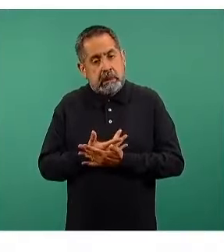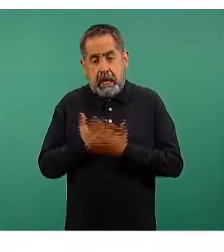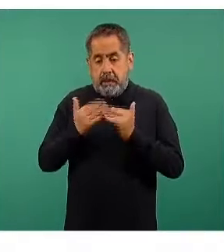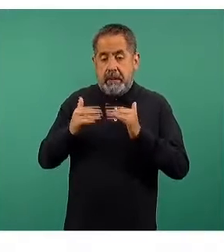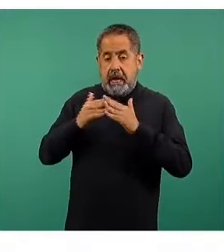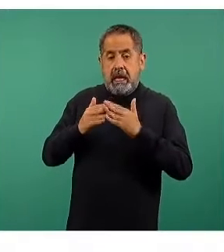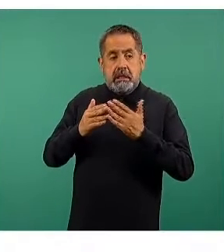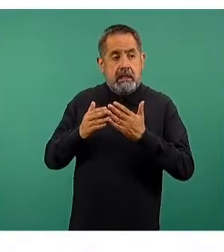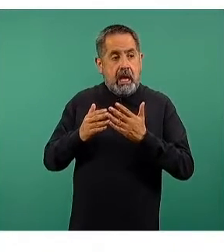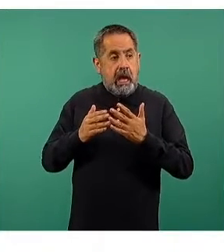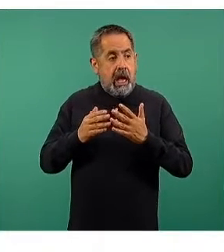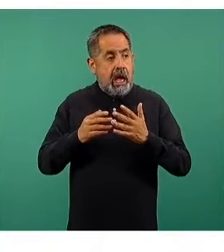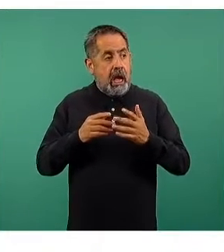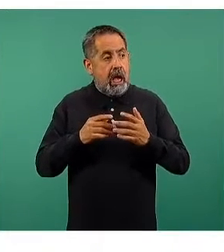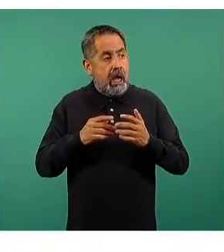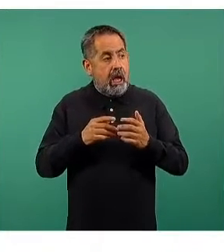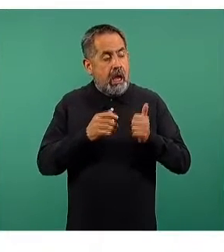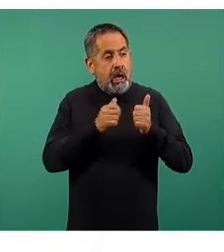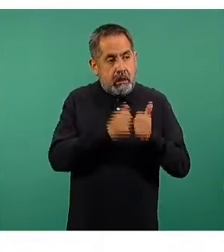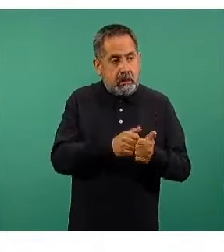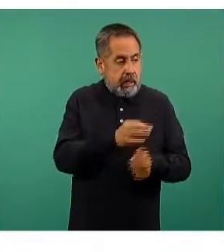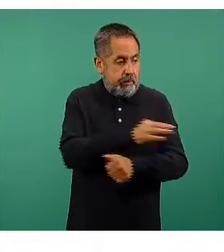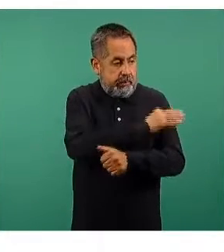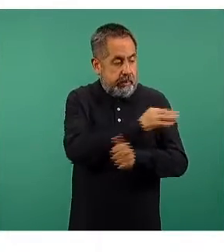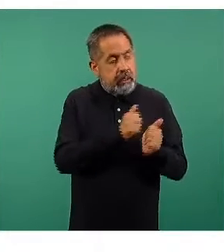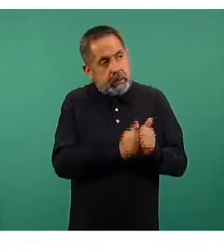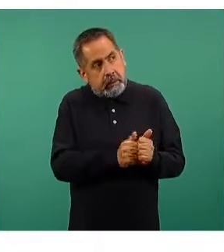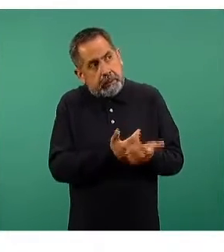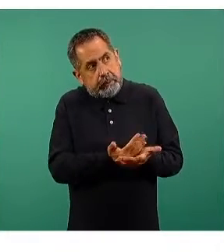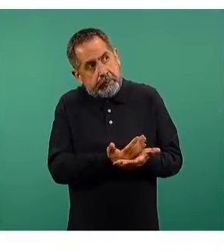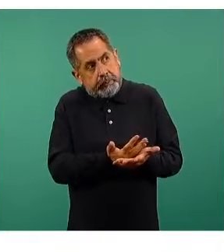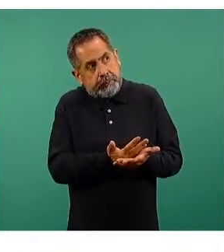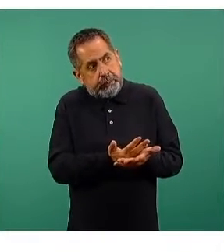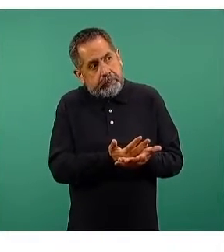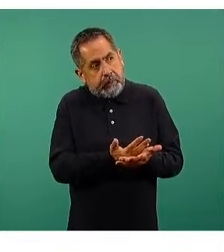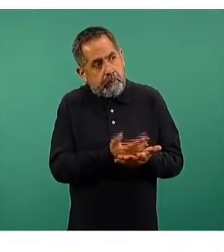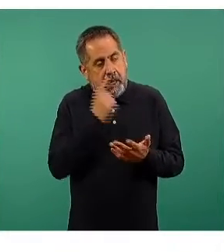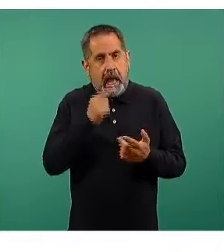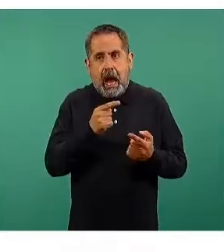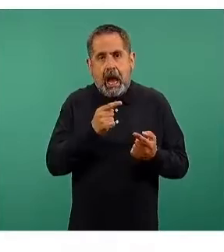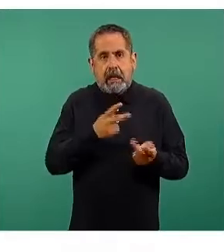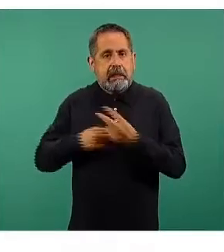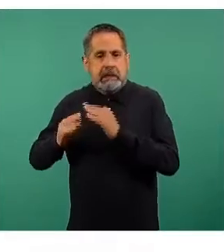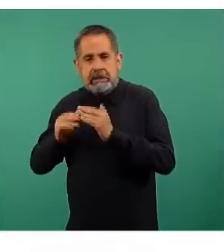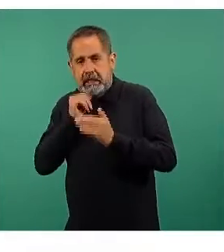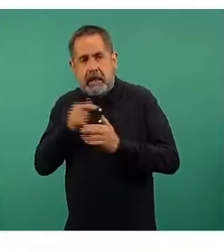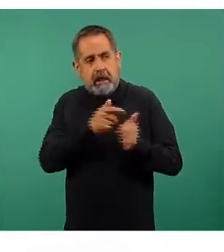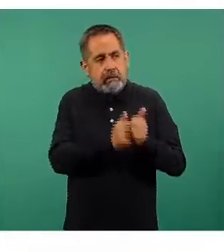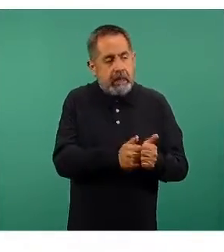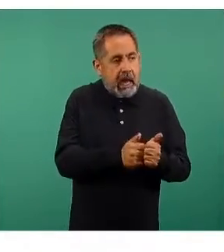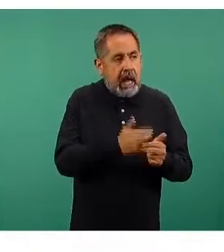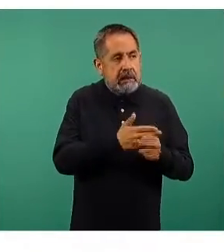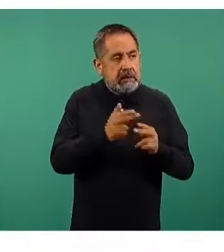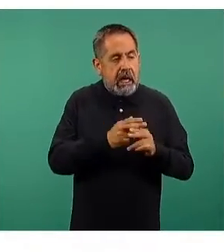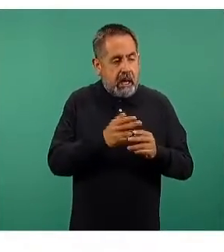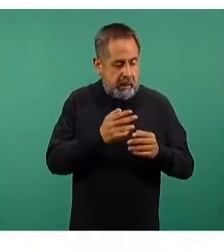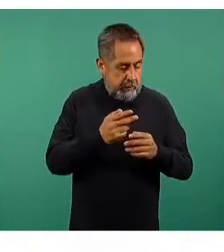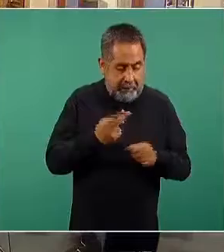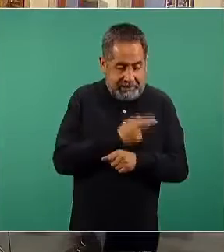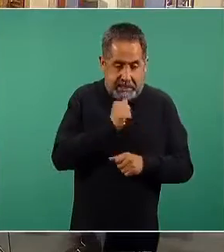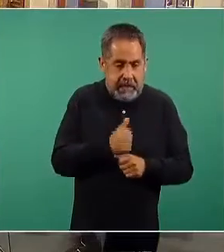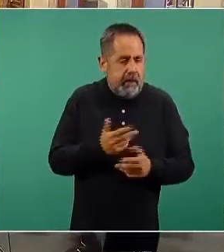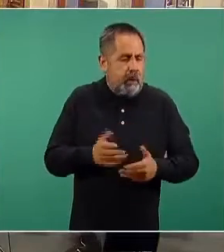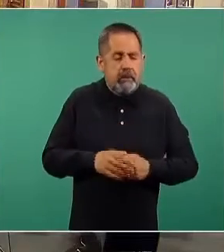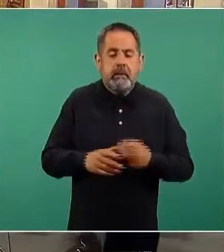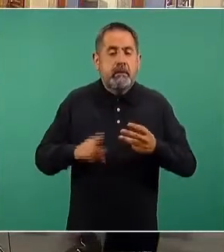de vacunación para ver que no tengamos alguna reacción grave? Y tres, ¿qué acciones son las que